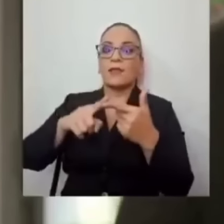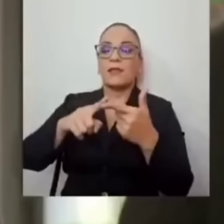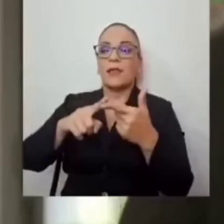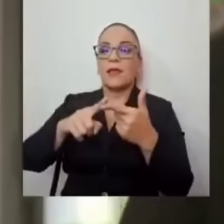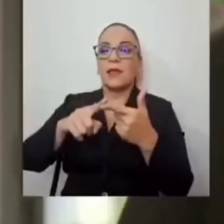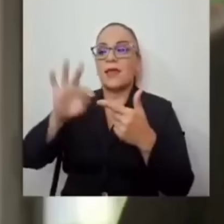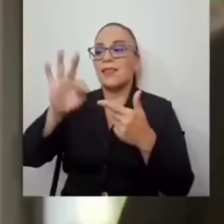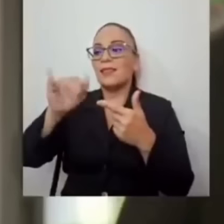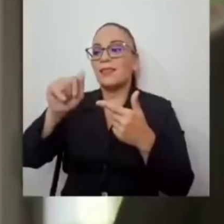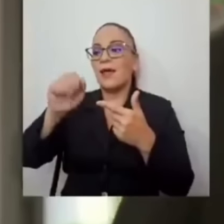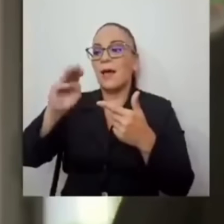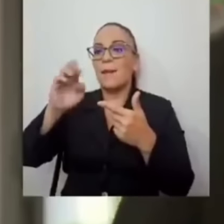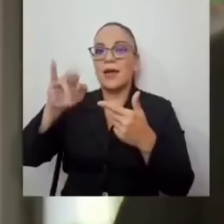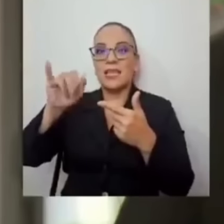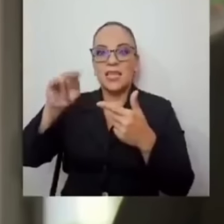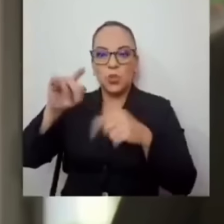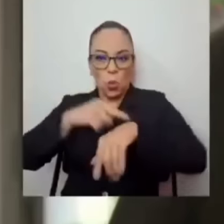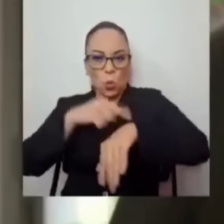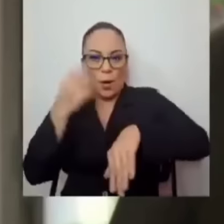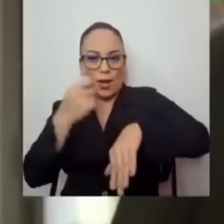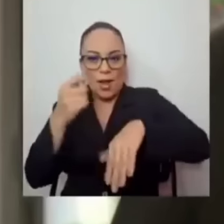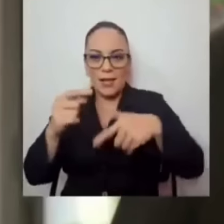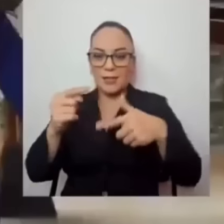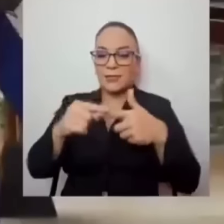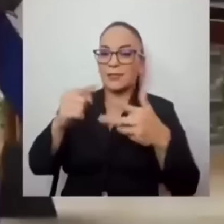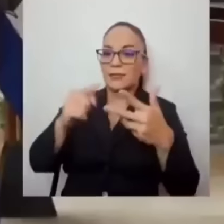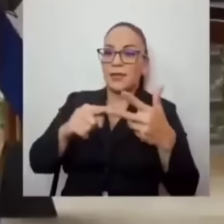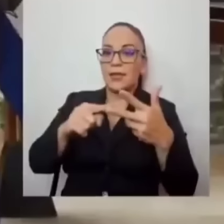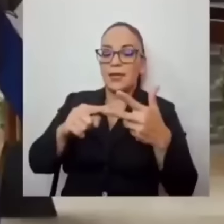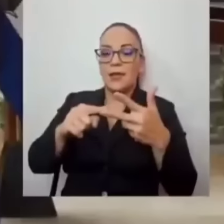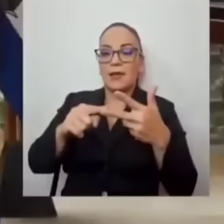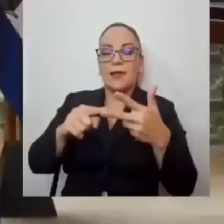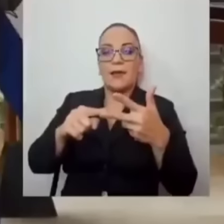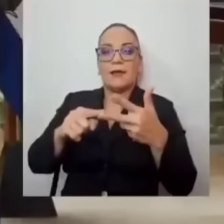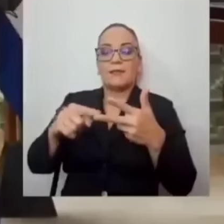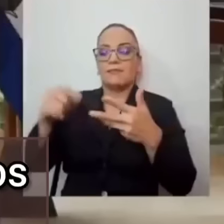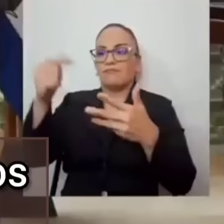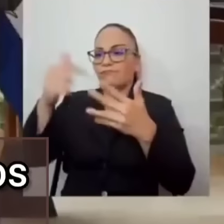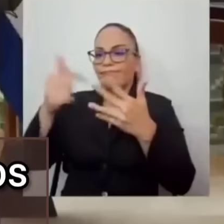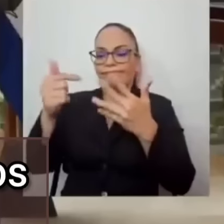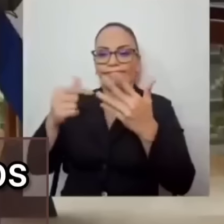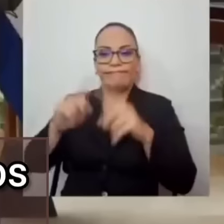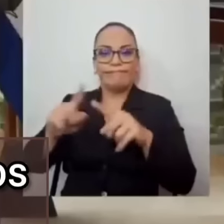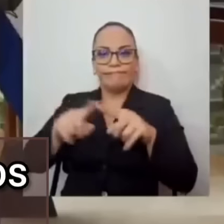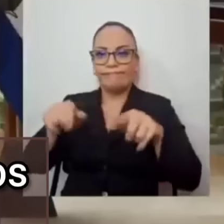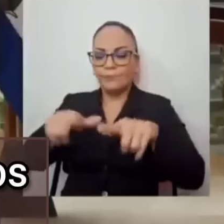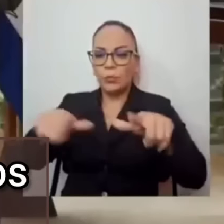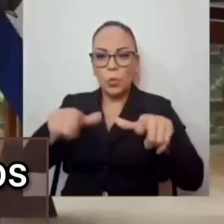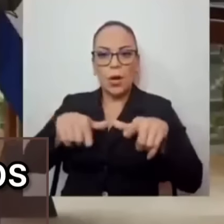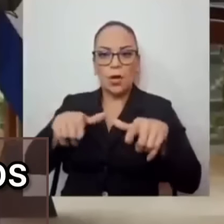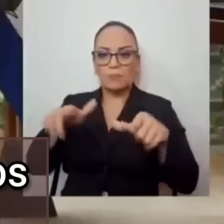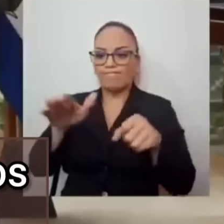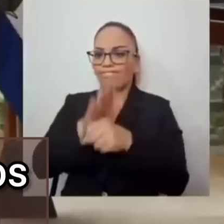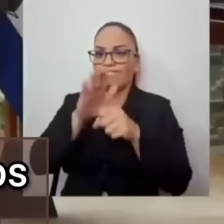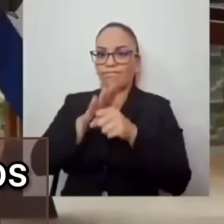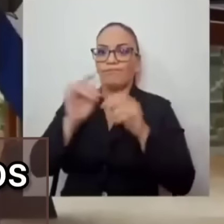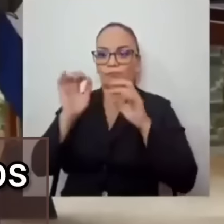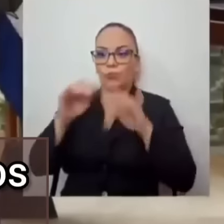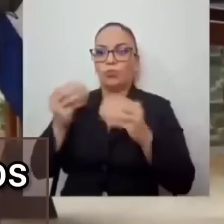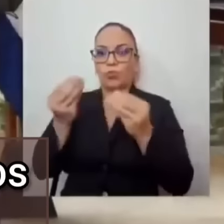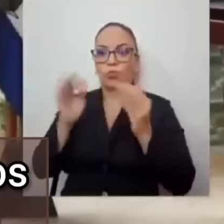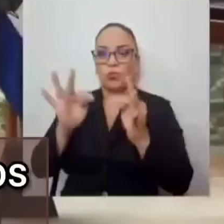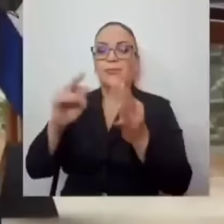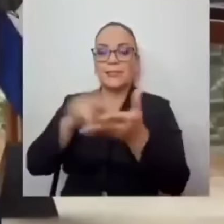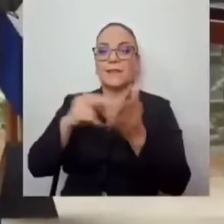etcétera, repletos de turistas. Y eso significa que estamos recuperados, estamos reactivados.